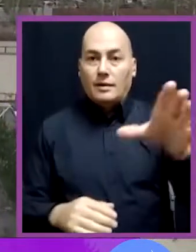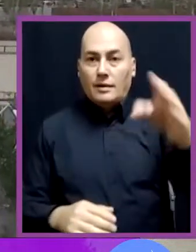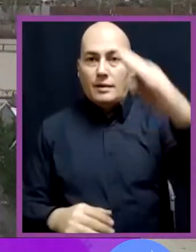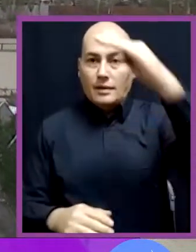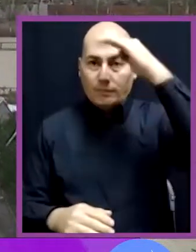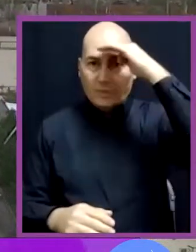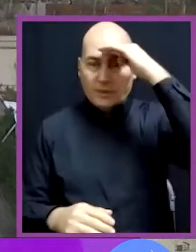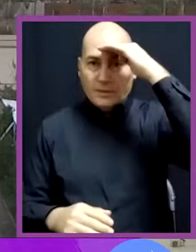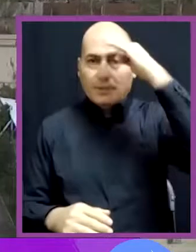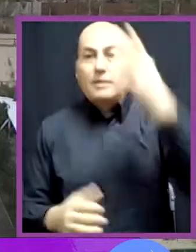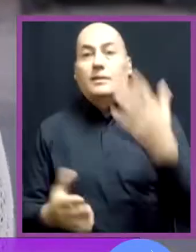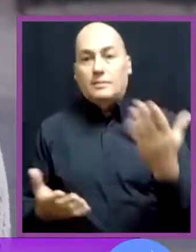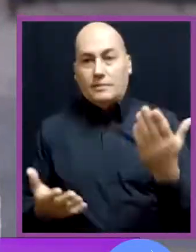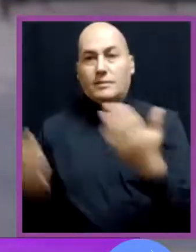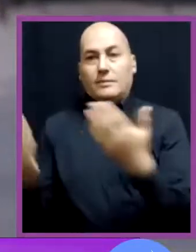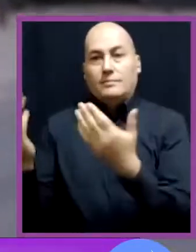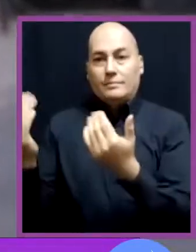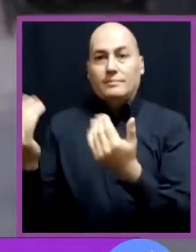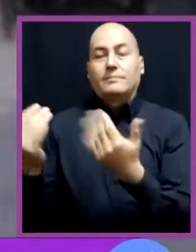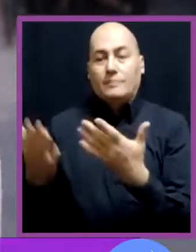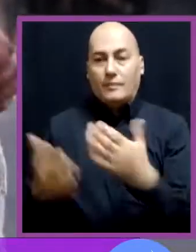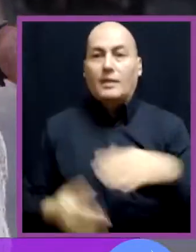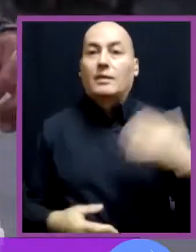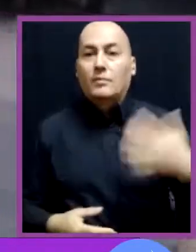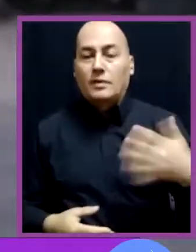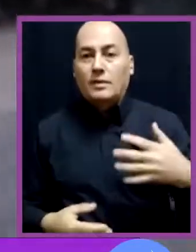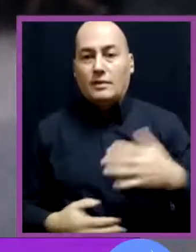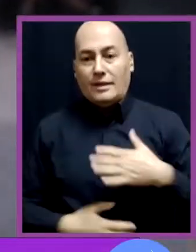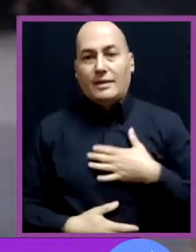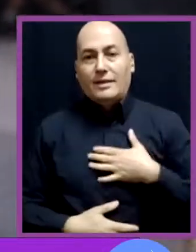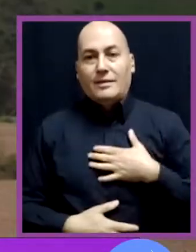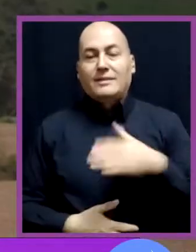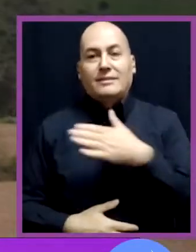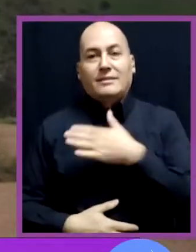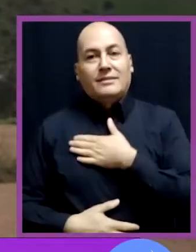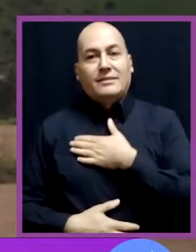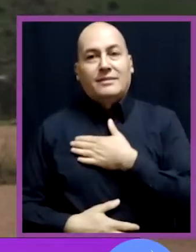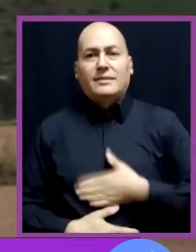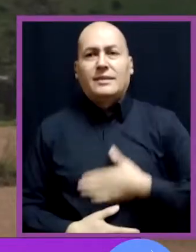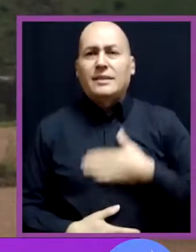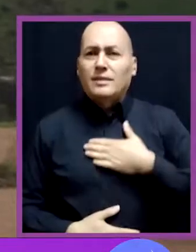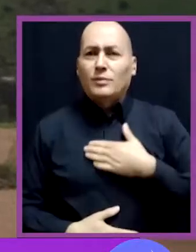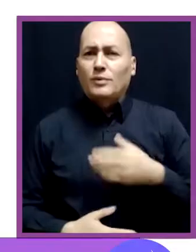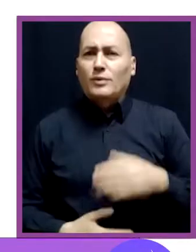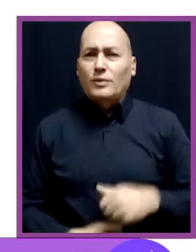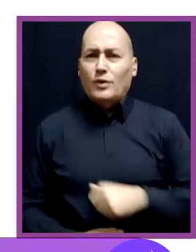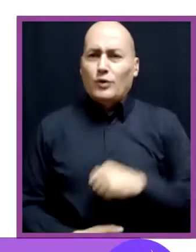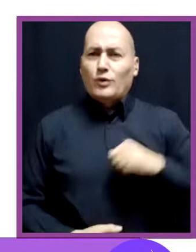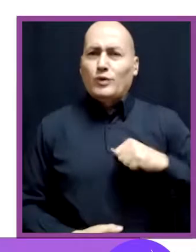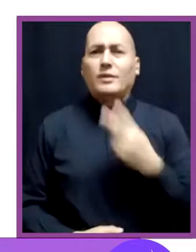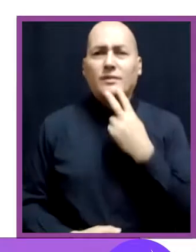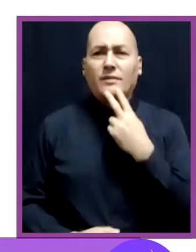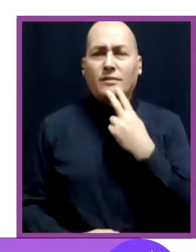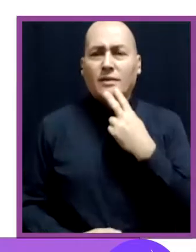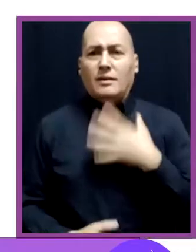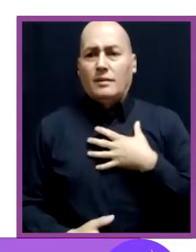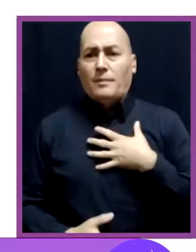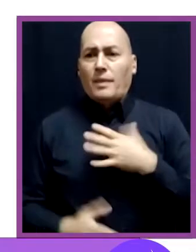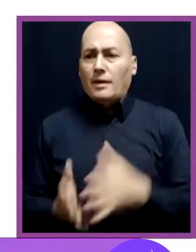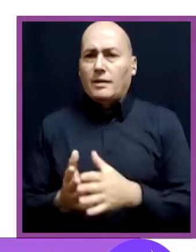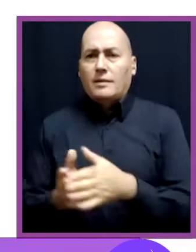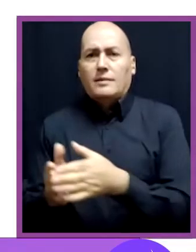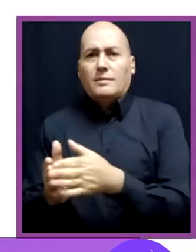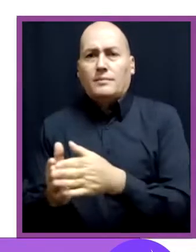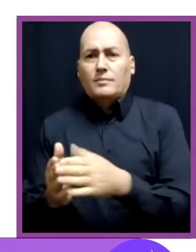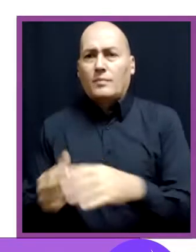esperanza de convertir este territorio en un lugar donde todos y todas nos sintamos orgullosos de vivir. Dividimos administrativamente